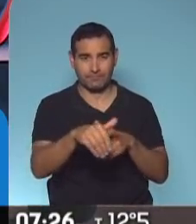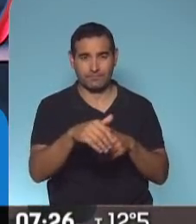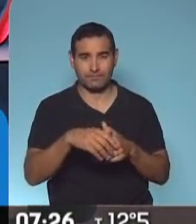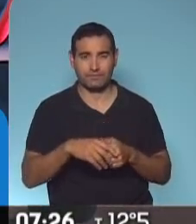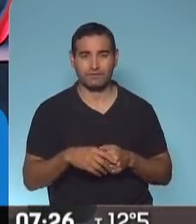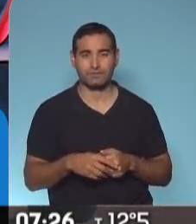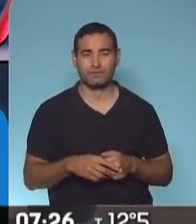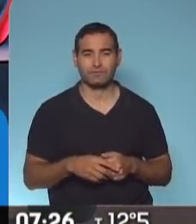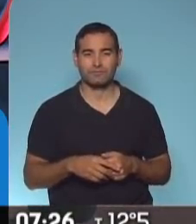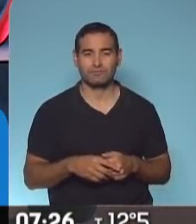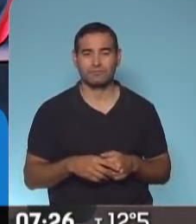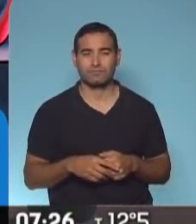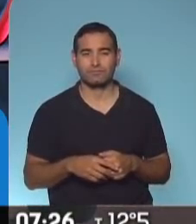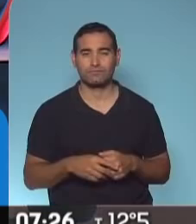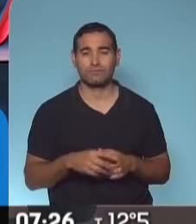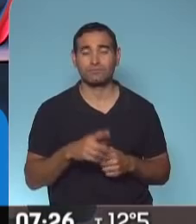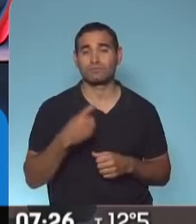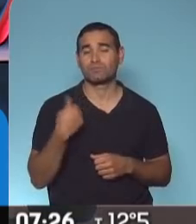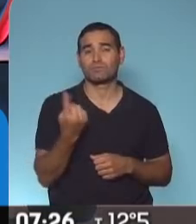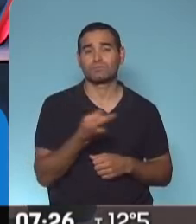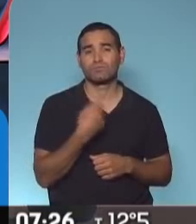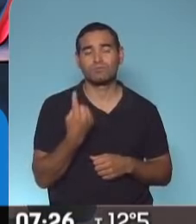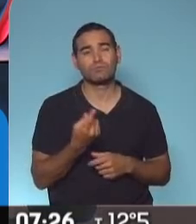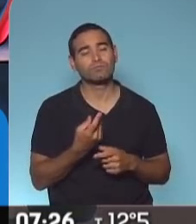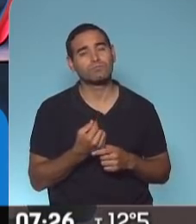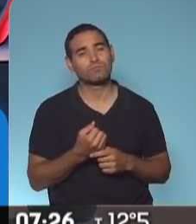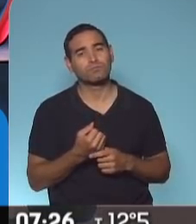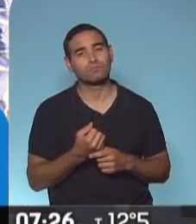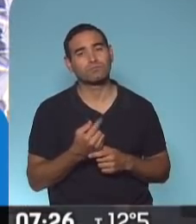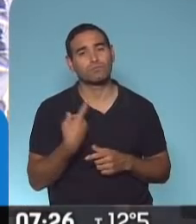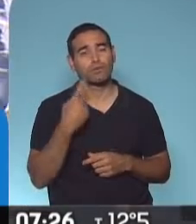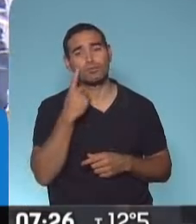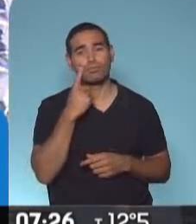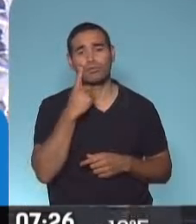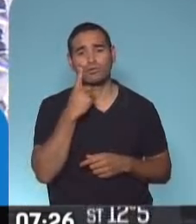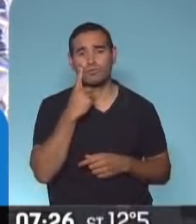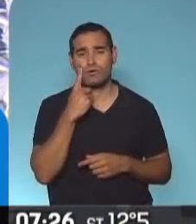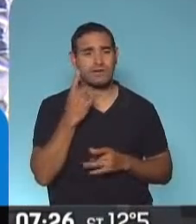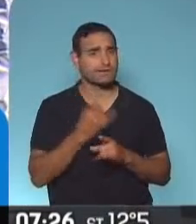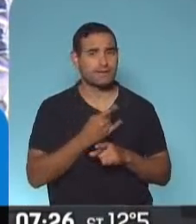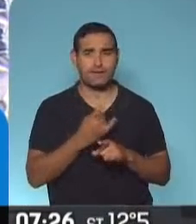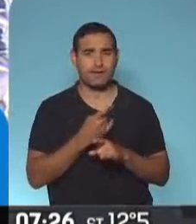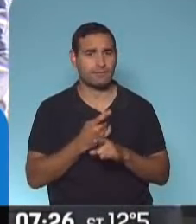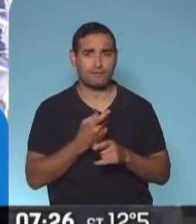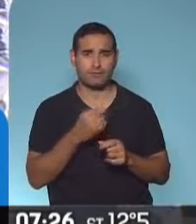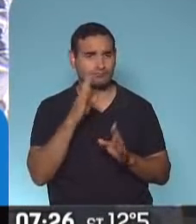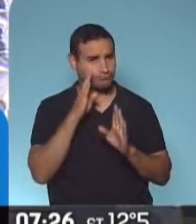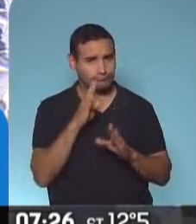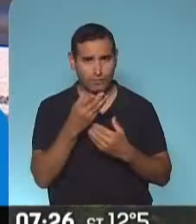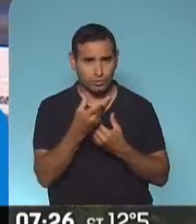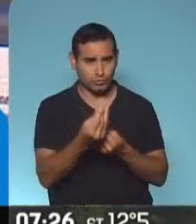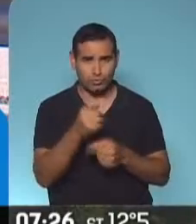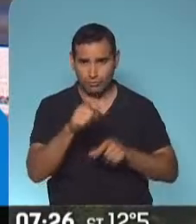refugiados migrantes. Nosotros desde el municipio siempre hemos tratado de brindar un impacto humanitario